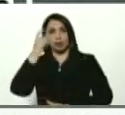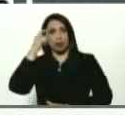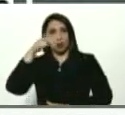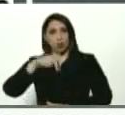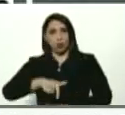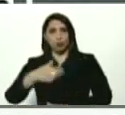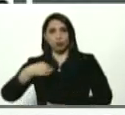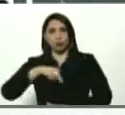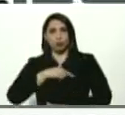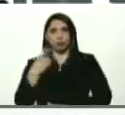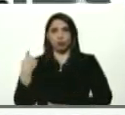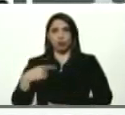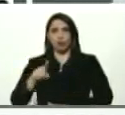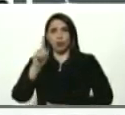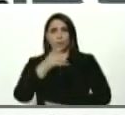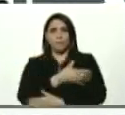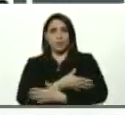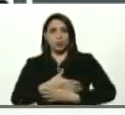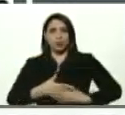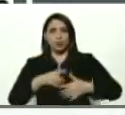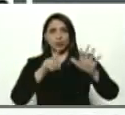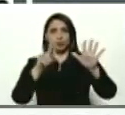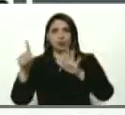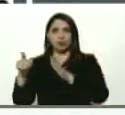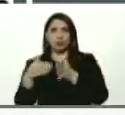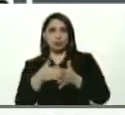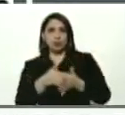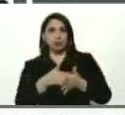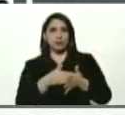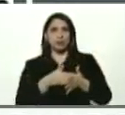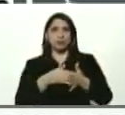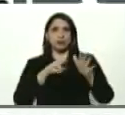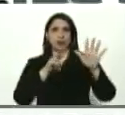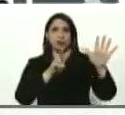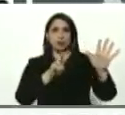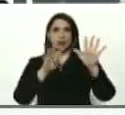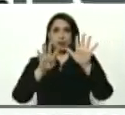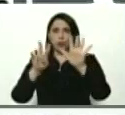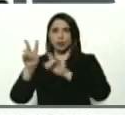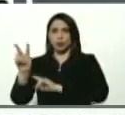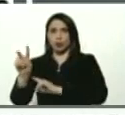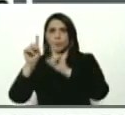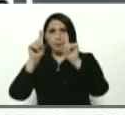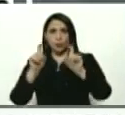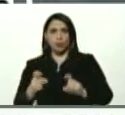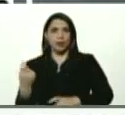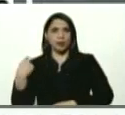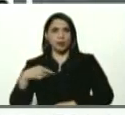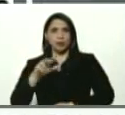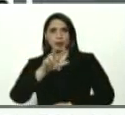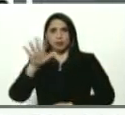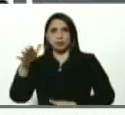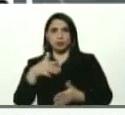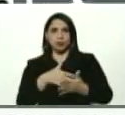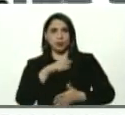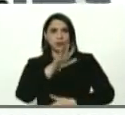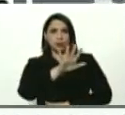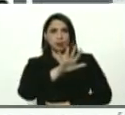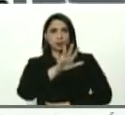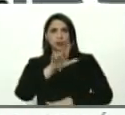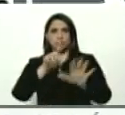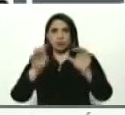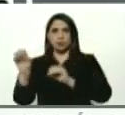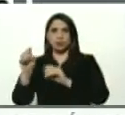tengamos 1.066.792 pruebas y tengamos 35.560